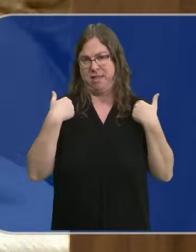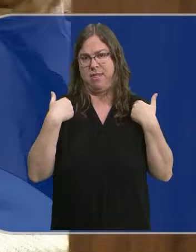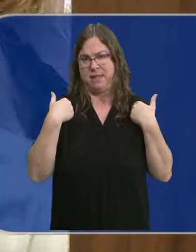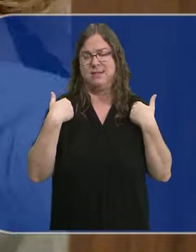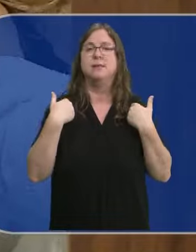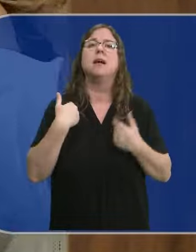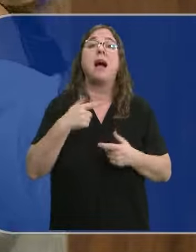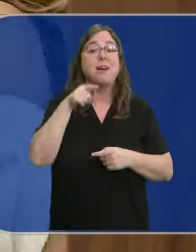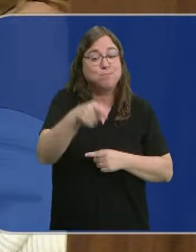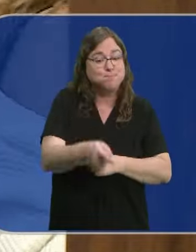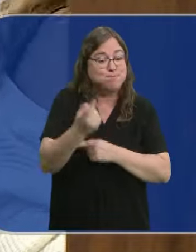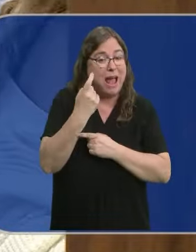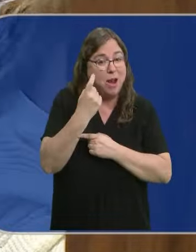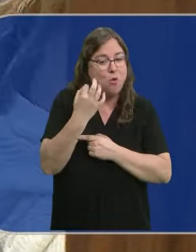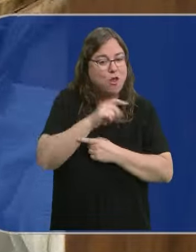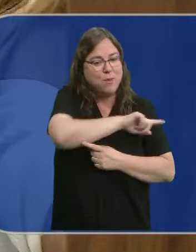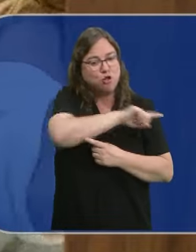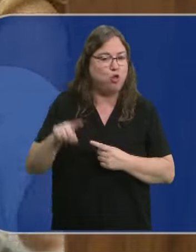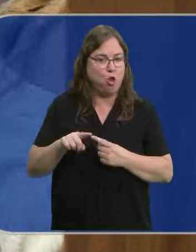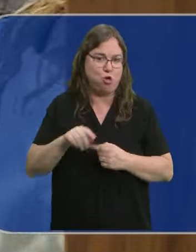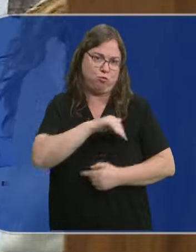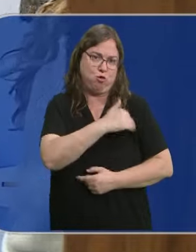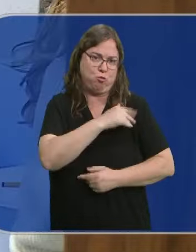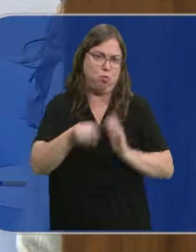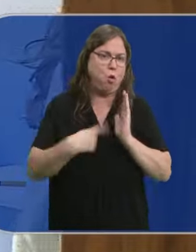lo que obligará al alumno a estudiar todo el temario.